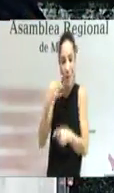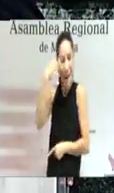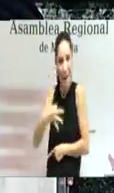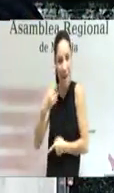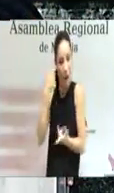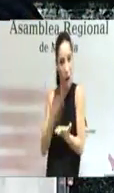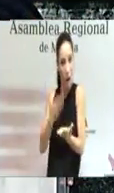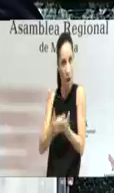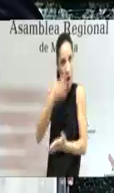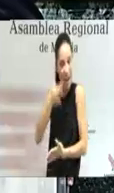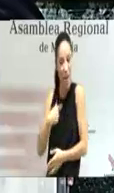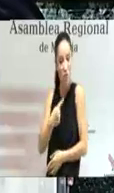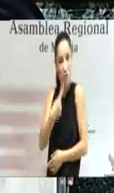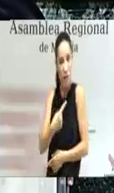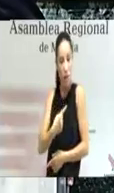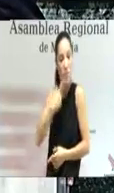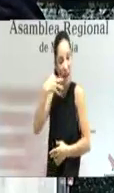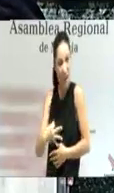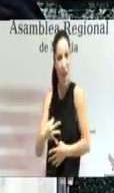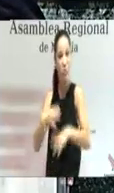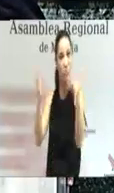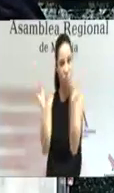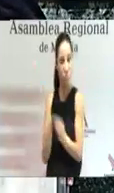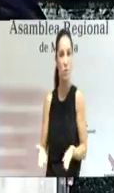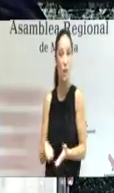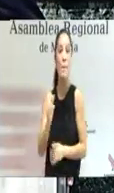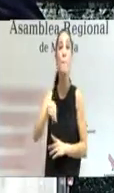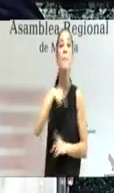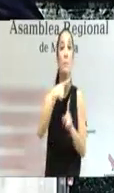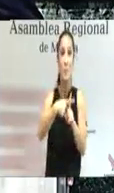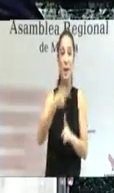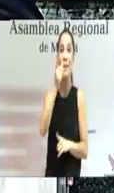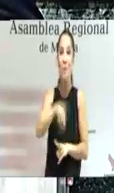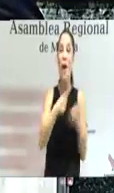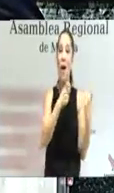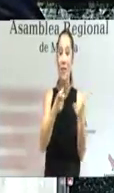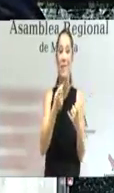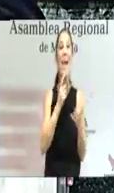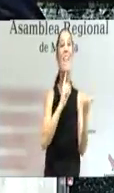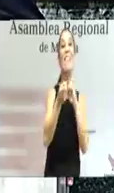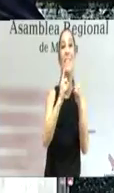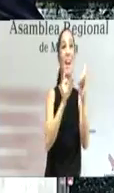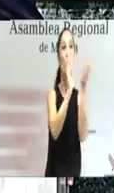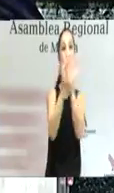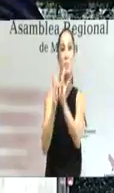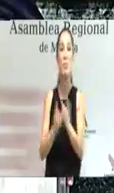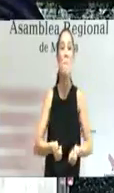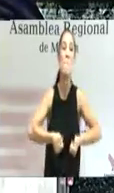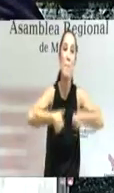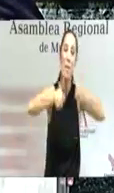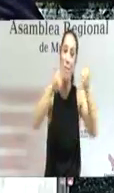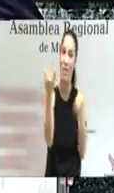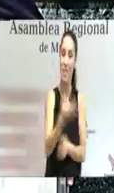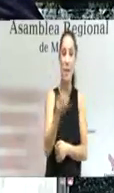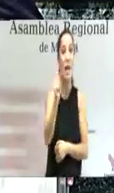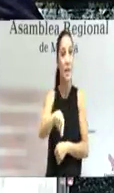cuando uno toma decisiones al respecto. Al final también aquí hace falta más diálogo y sobre todo hace falta que